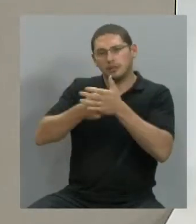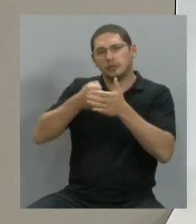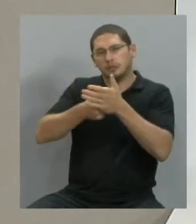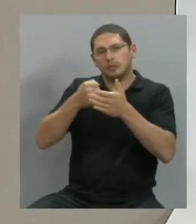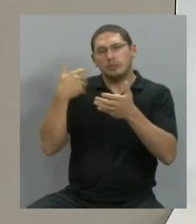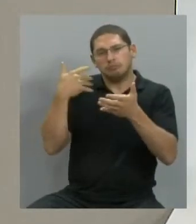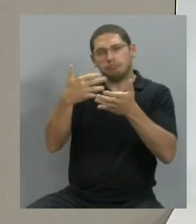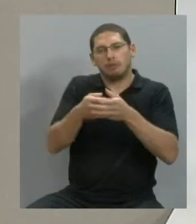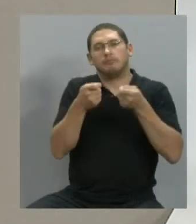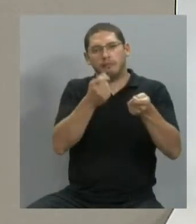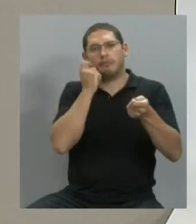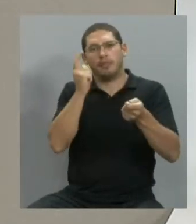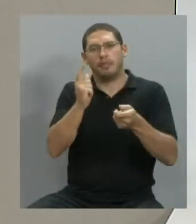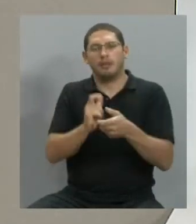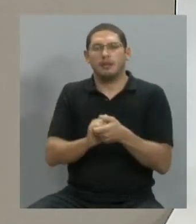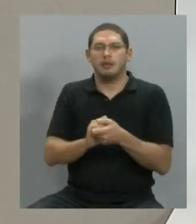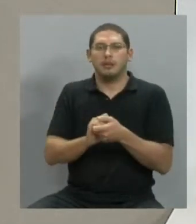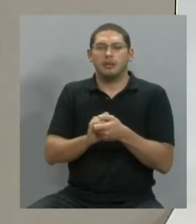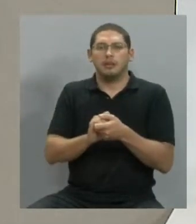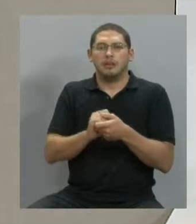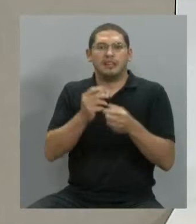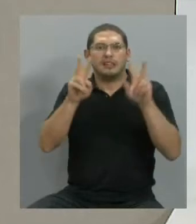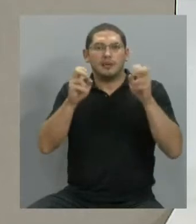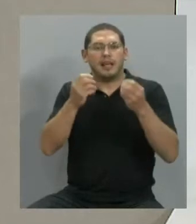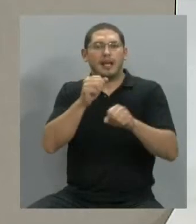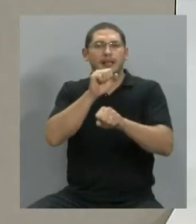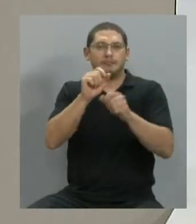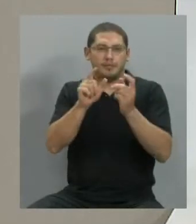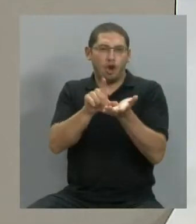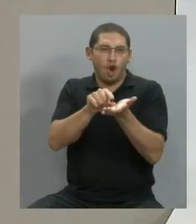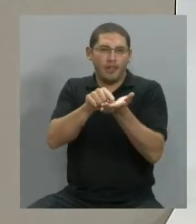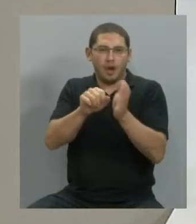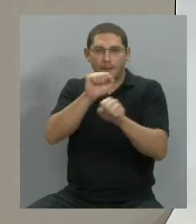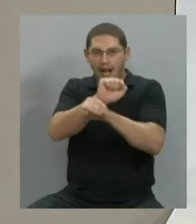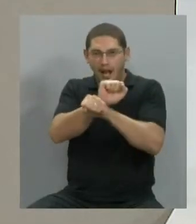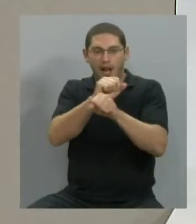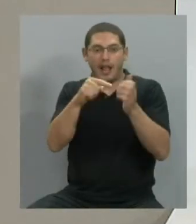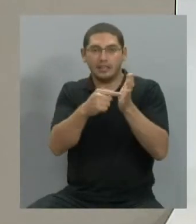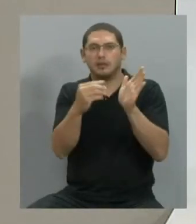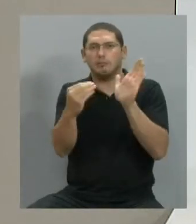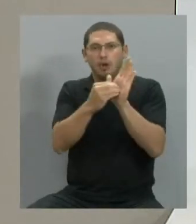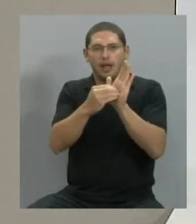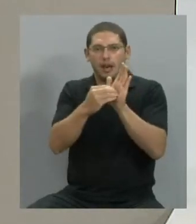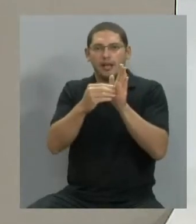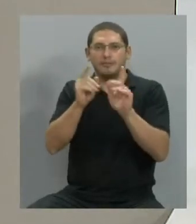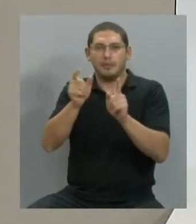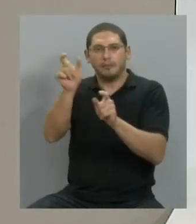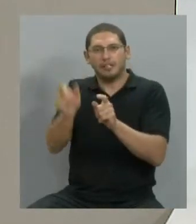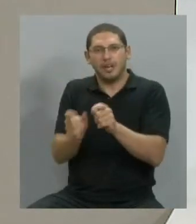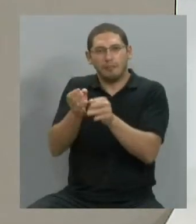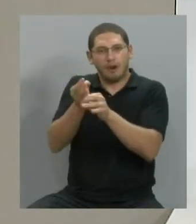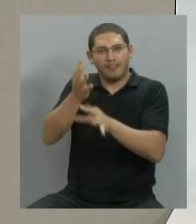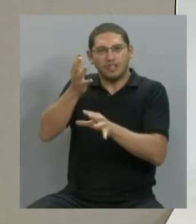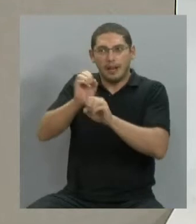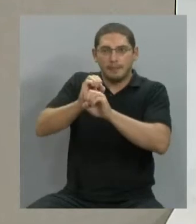está relacionado con justamente modificar el código penal para que se incorpore la figura de mala praxis. Vamos a hablar con Silvana